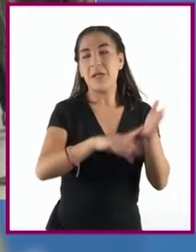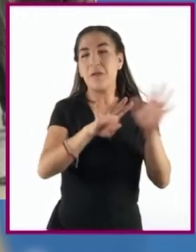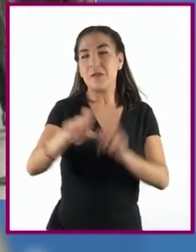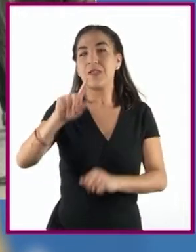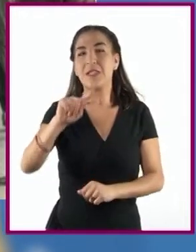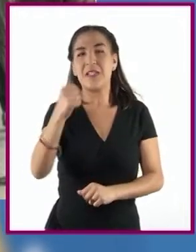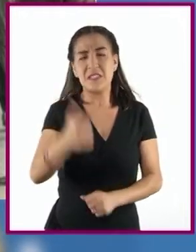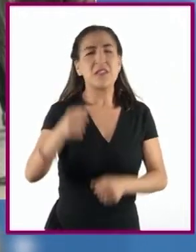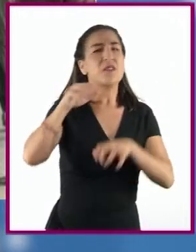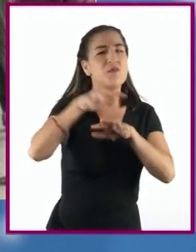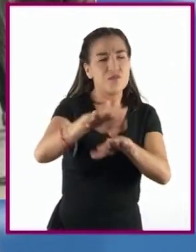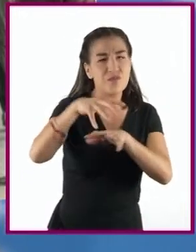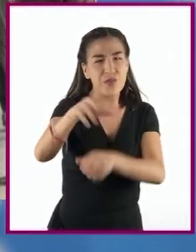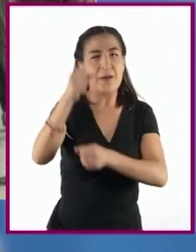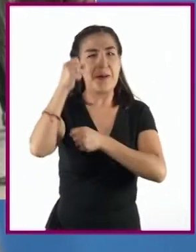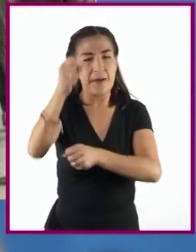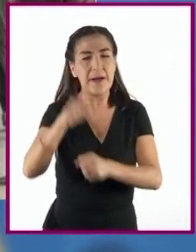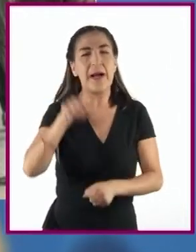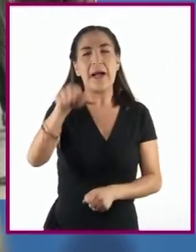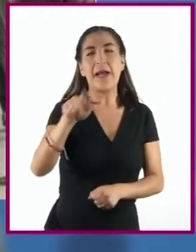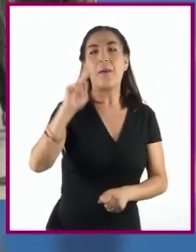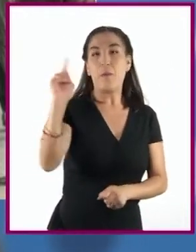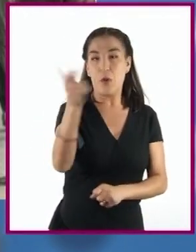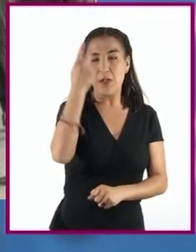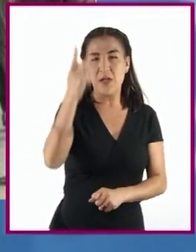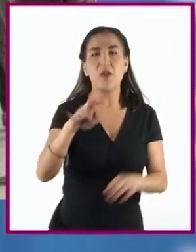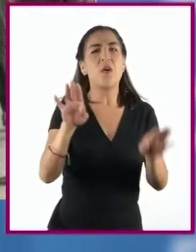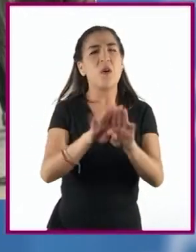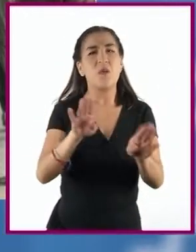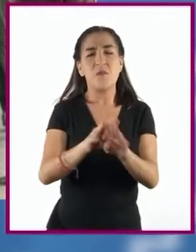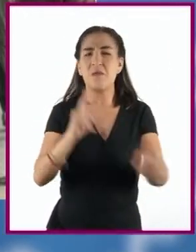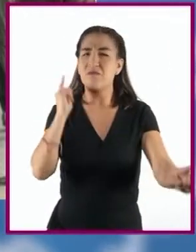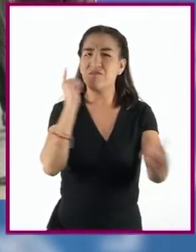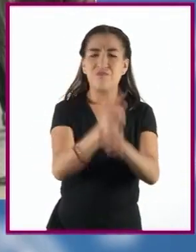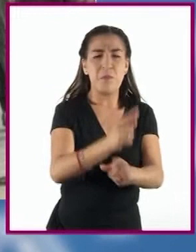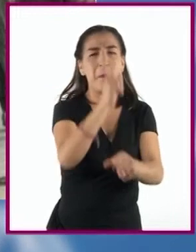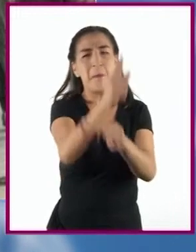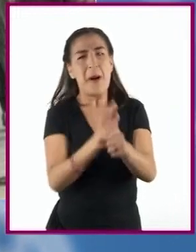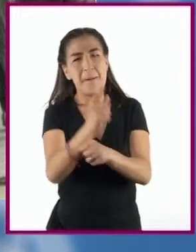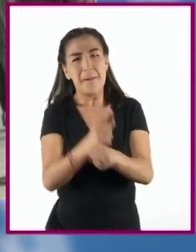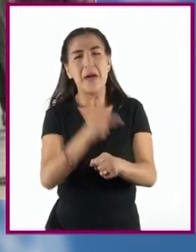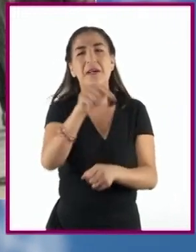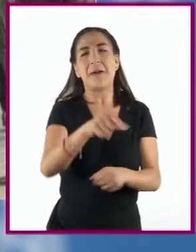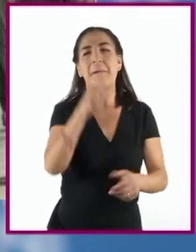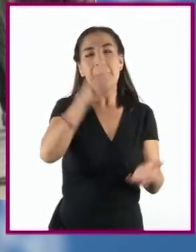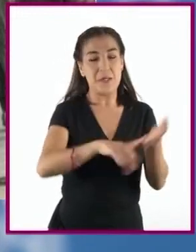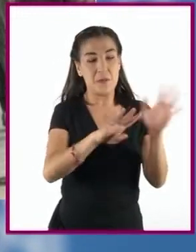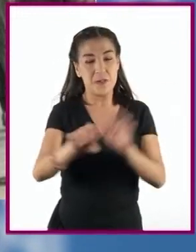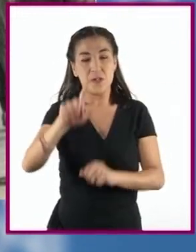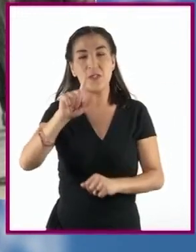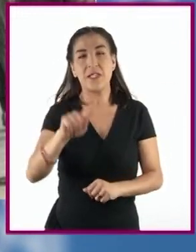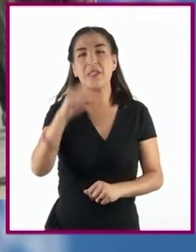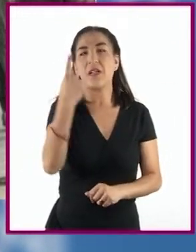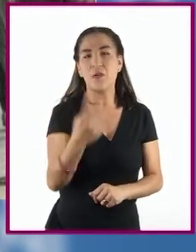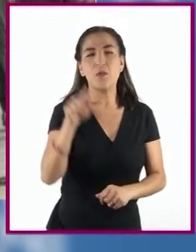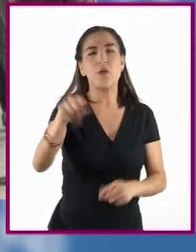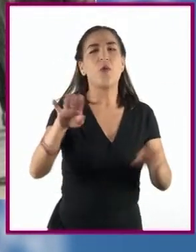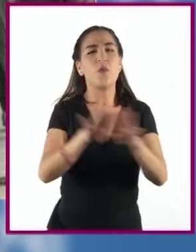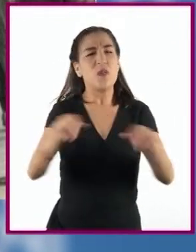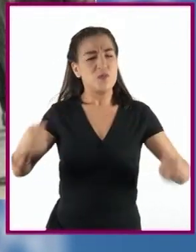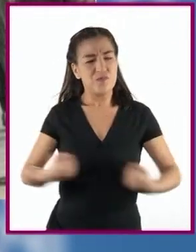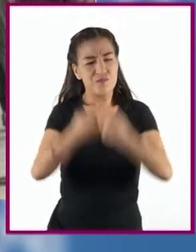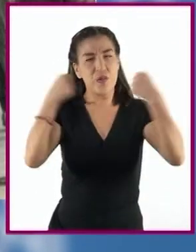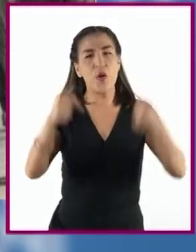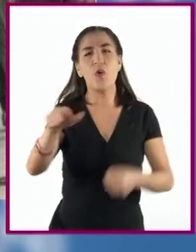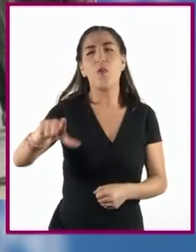una manifestación de estudiantes del IPN fue atacada el 10 de junio de 1971 por un grupo de choque del